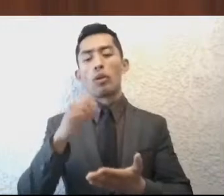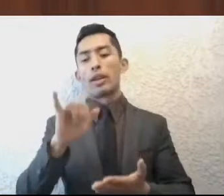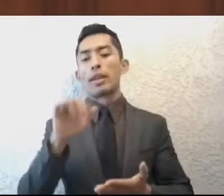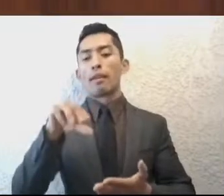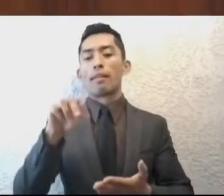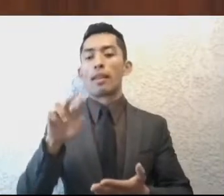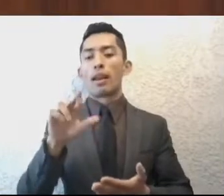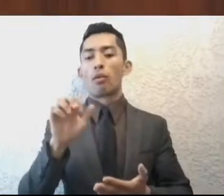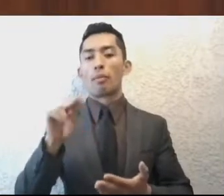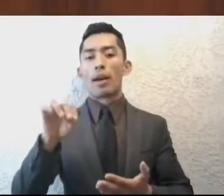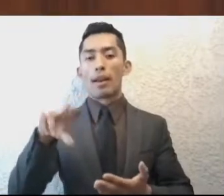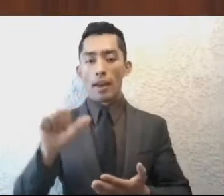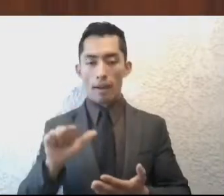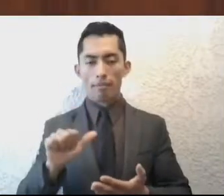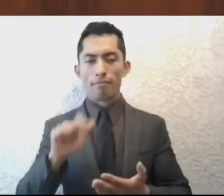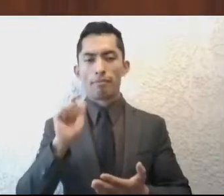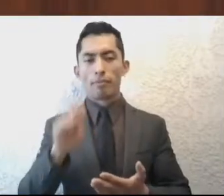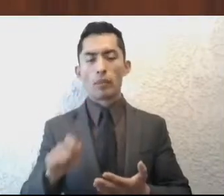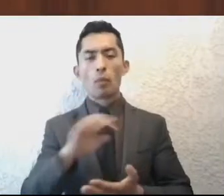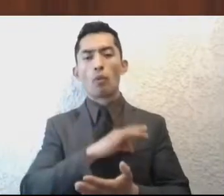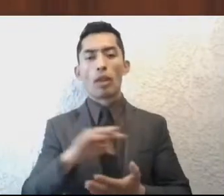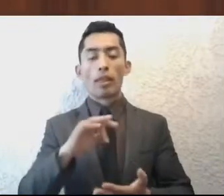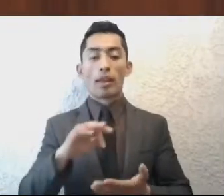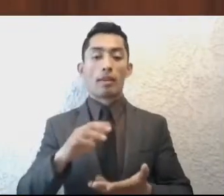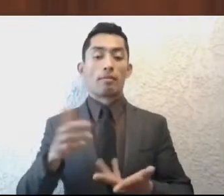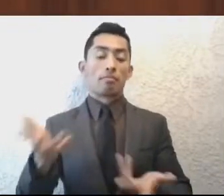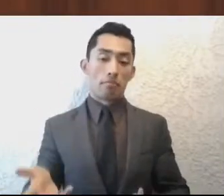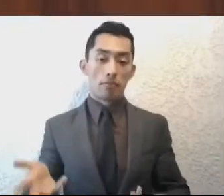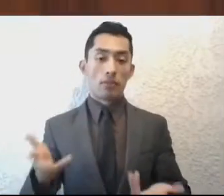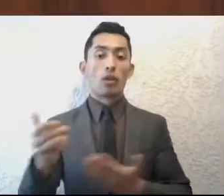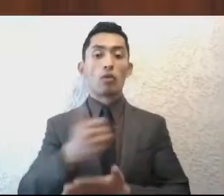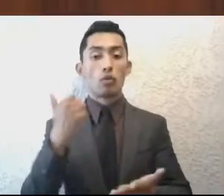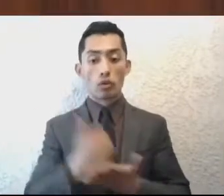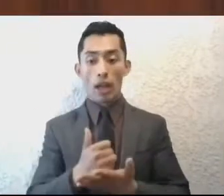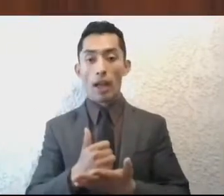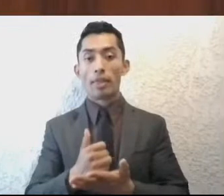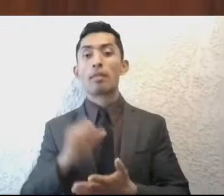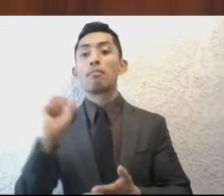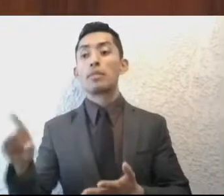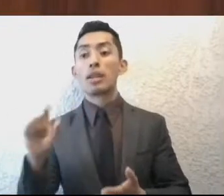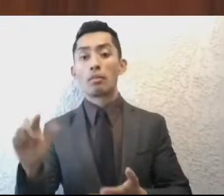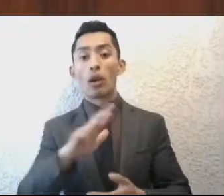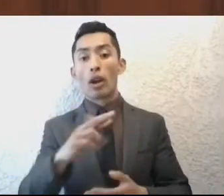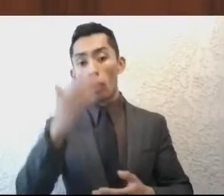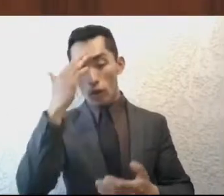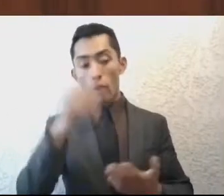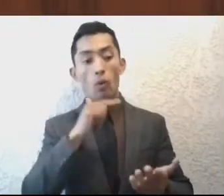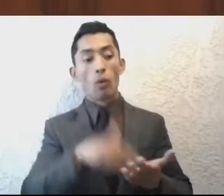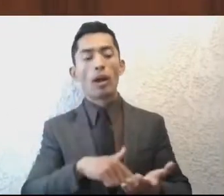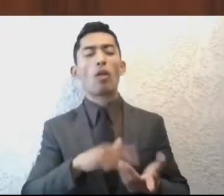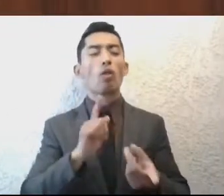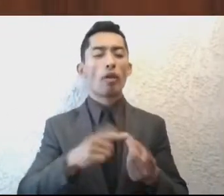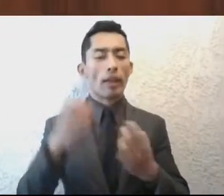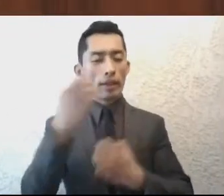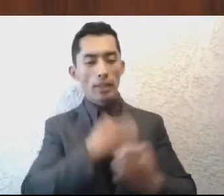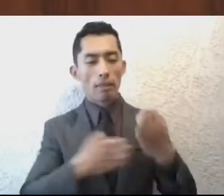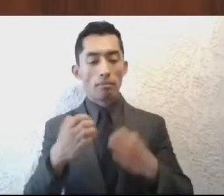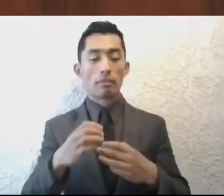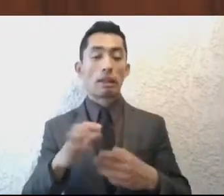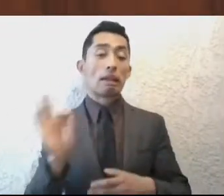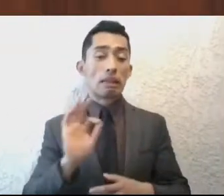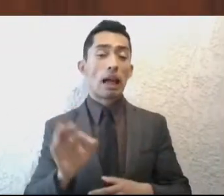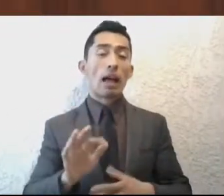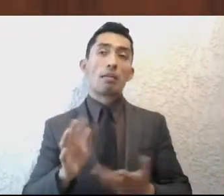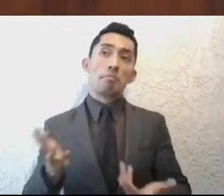-densificar cada una de las ciudades y reconocer la vocación que se tiene, no cometer el error de